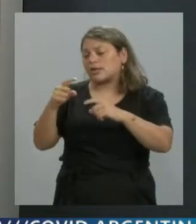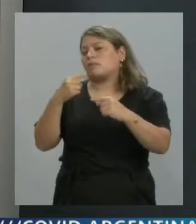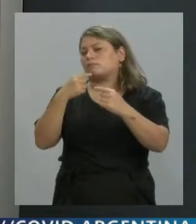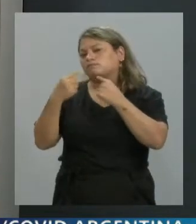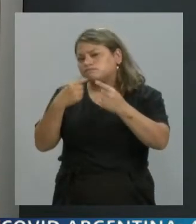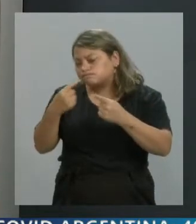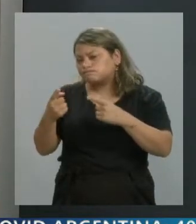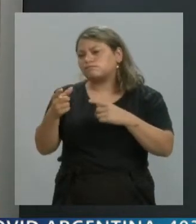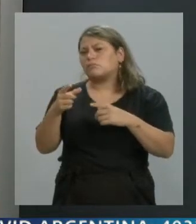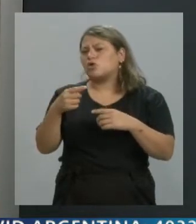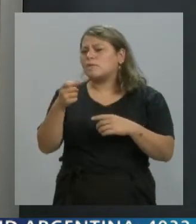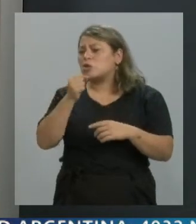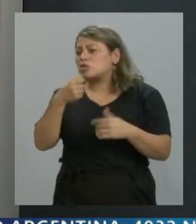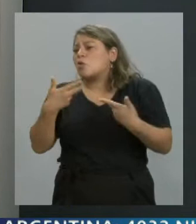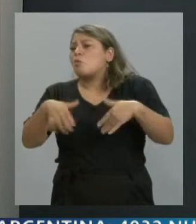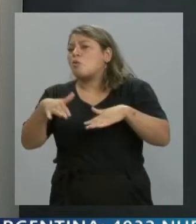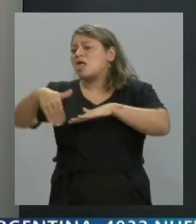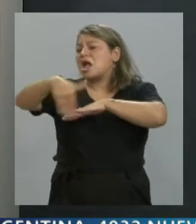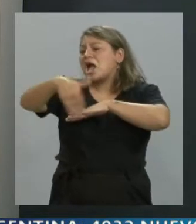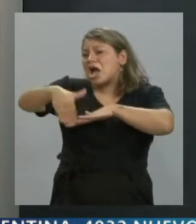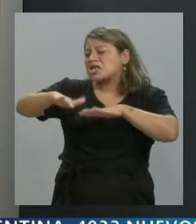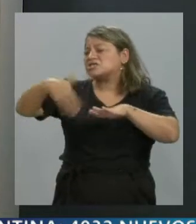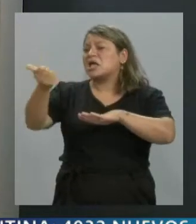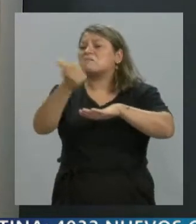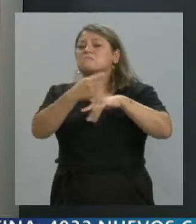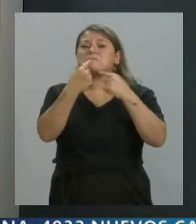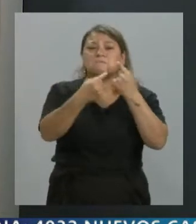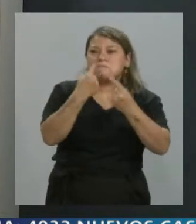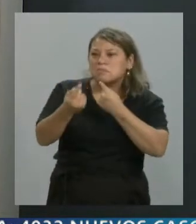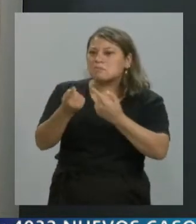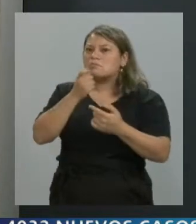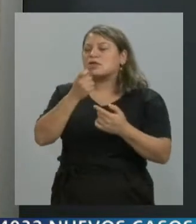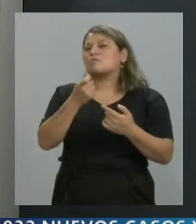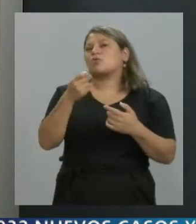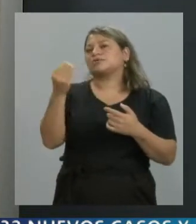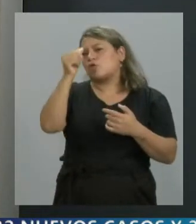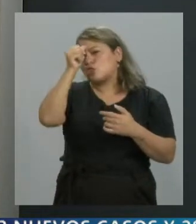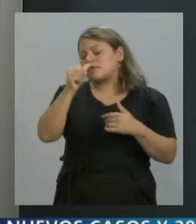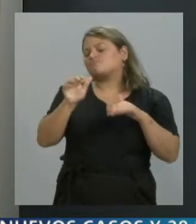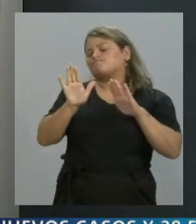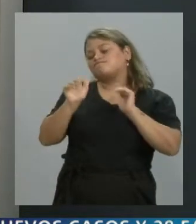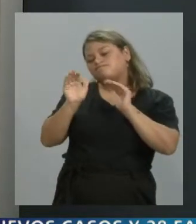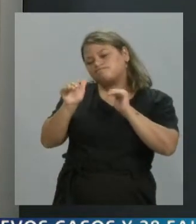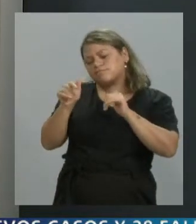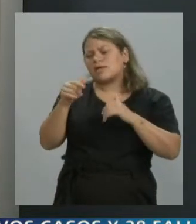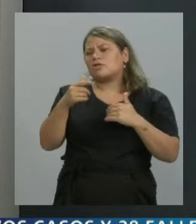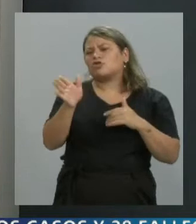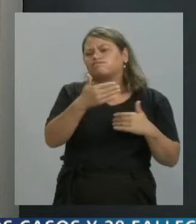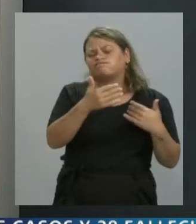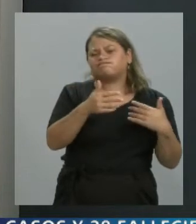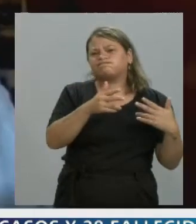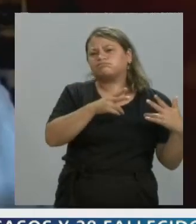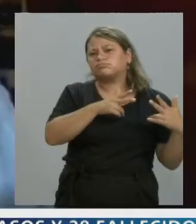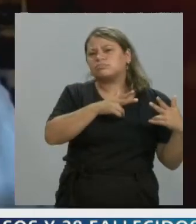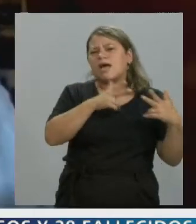gráfico, pero también el periodista común, el que anda a la calle, el movilero. Cuando lo despedían el fin de semana, hablaban de su solidaridad, ¿no? De lo que vos